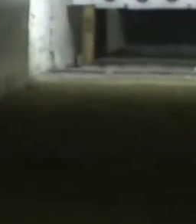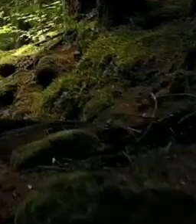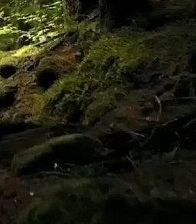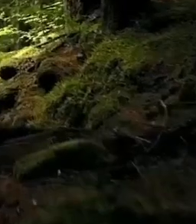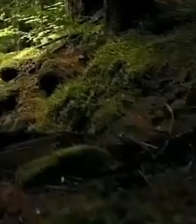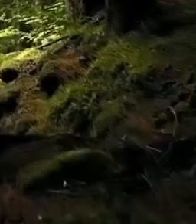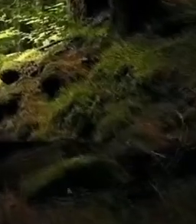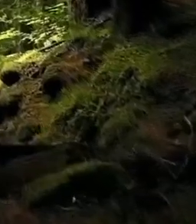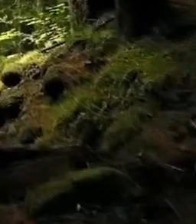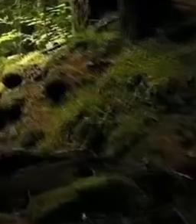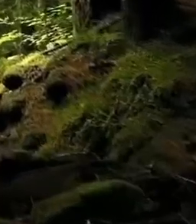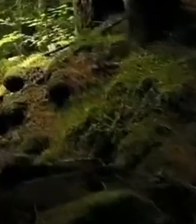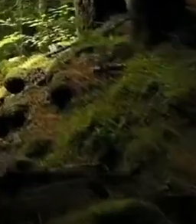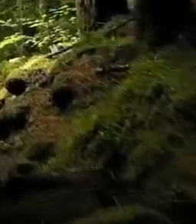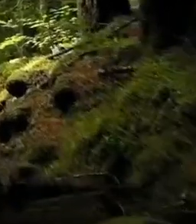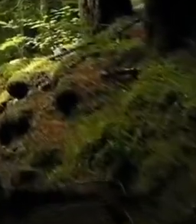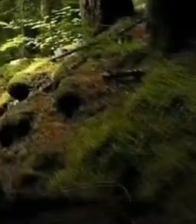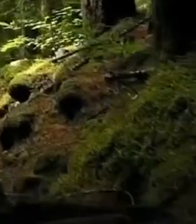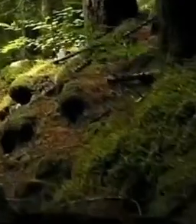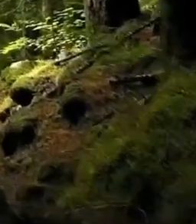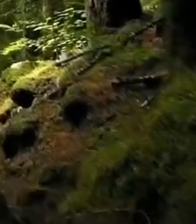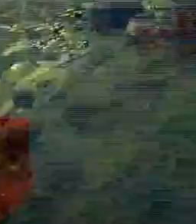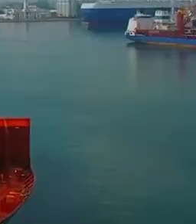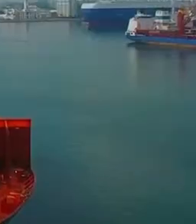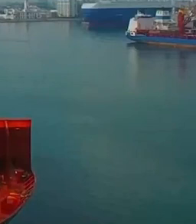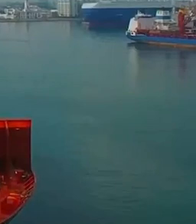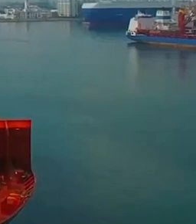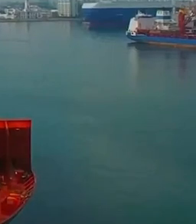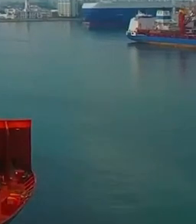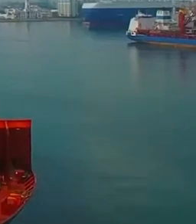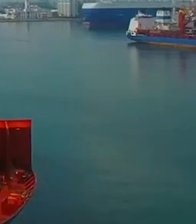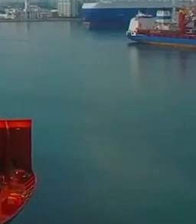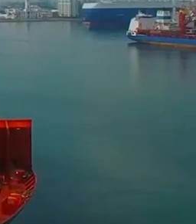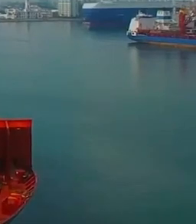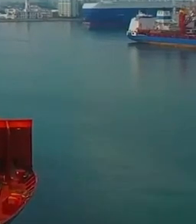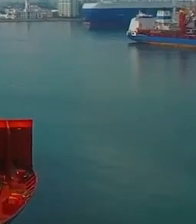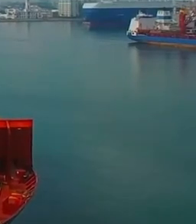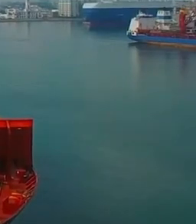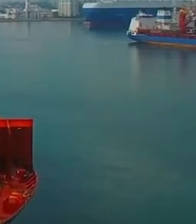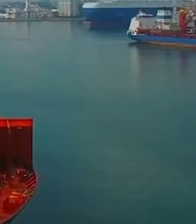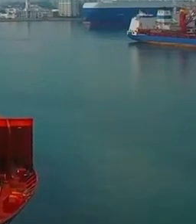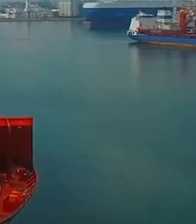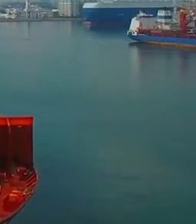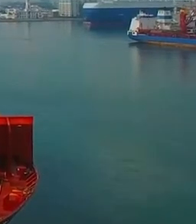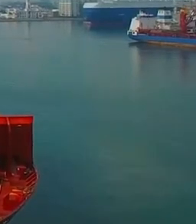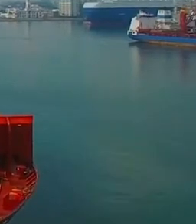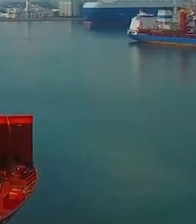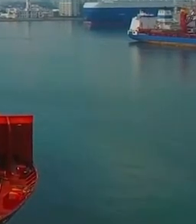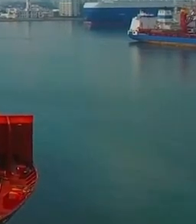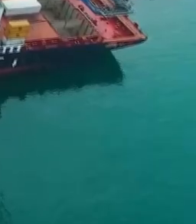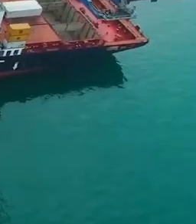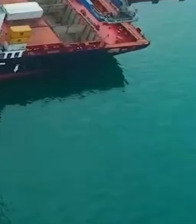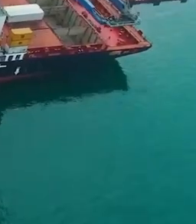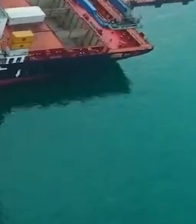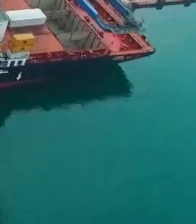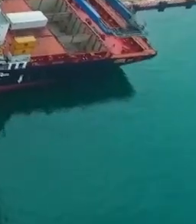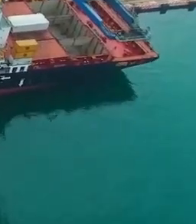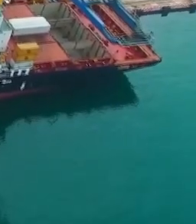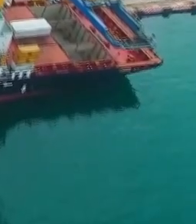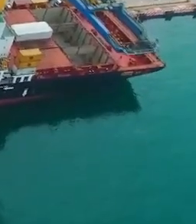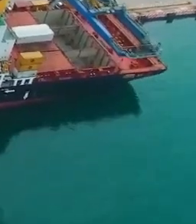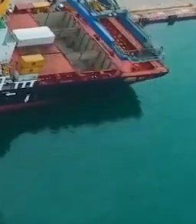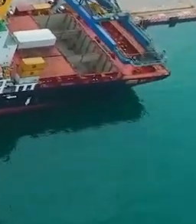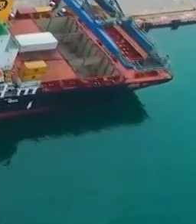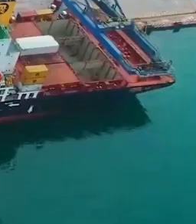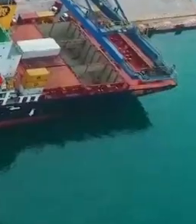calidad, comprometiéndose con el cuidado del medio ambiente, además de fortalecer las relaciones comerciales estratégicas en el entorno nacional,